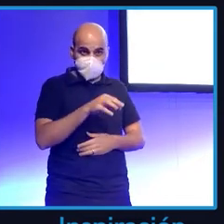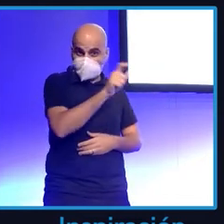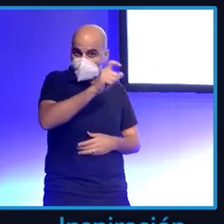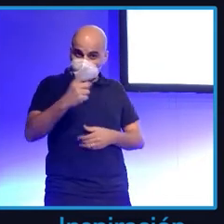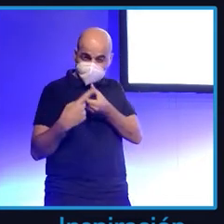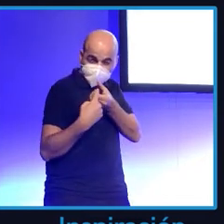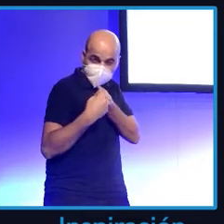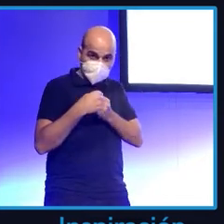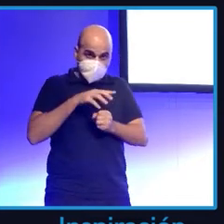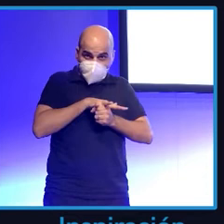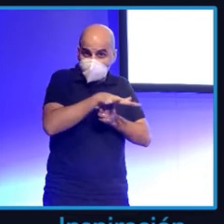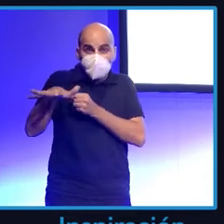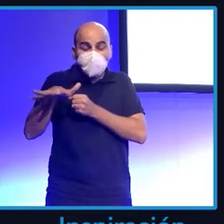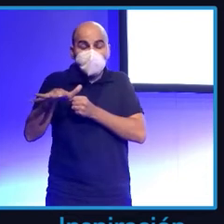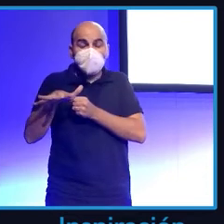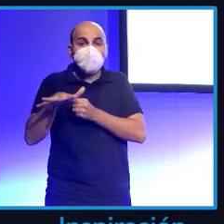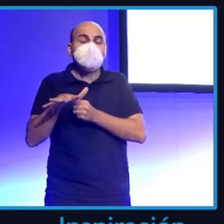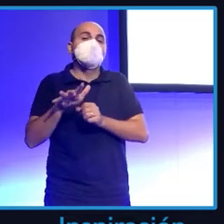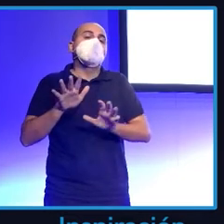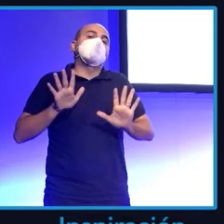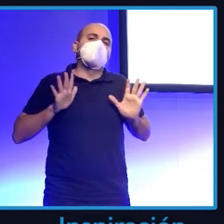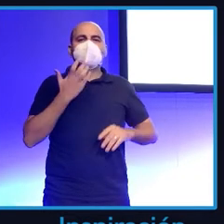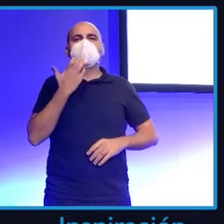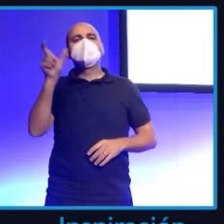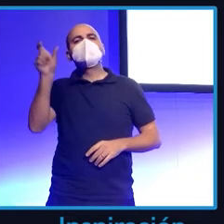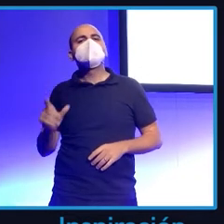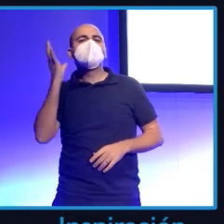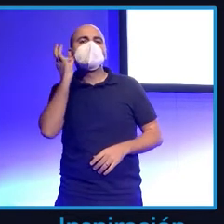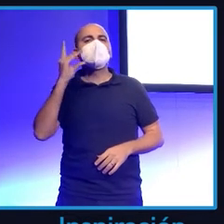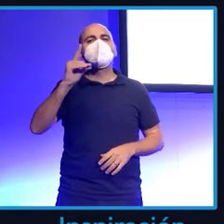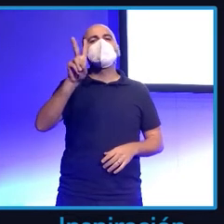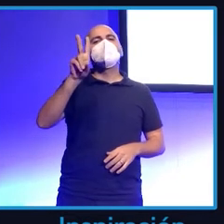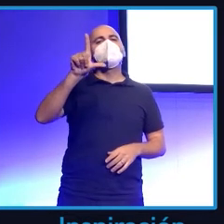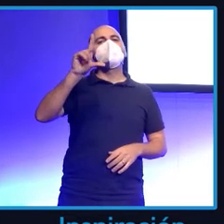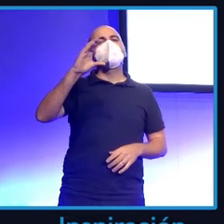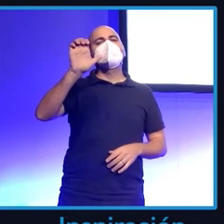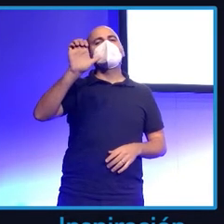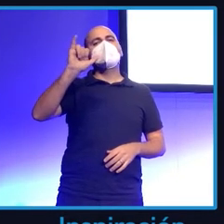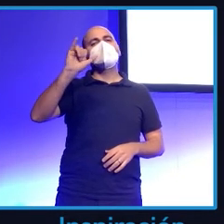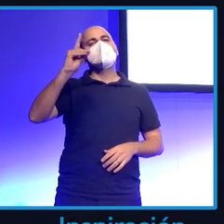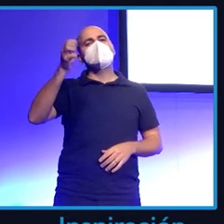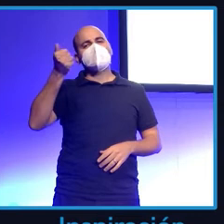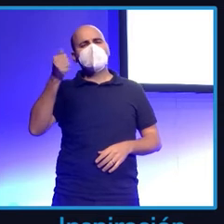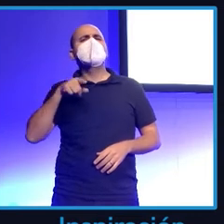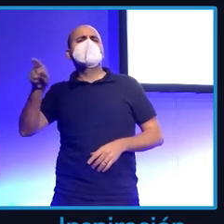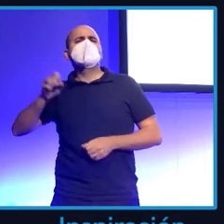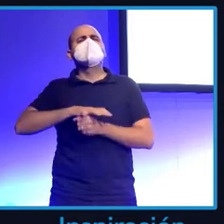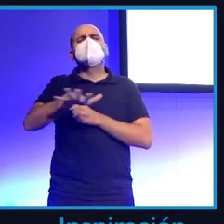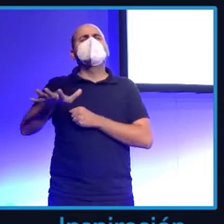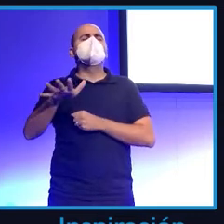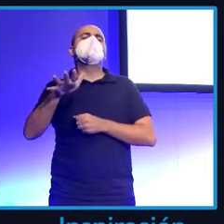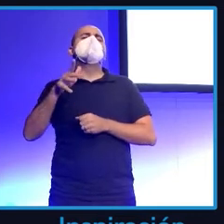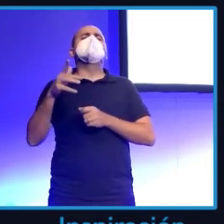cuando se habla de influencers y Dulceida es un gran ejemplo. ¿Cómo ha conseguido tener 2,9 millones de seguidores? Pues porque tú te pones en una piscina a hacerte una foto,